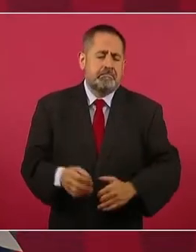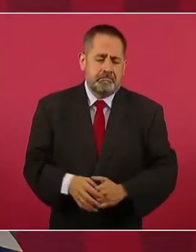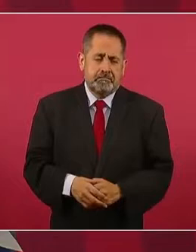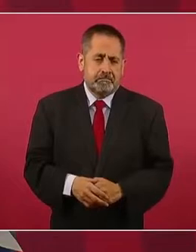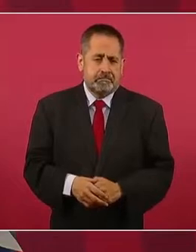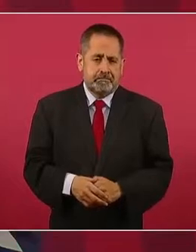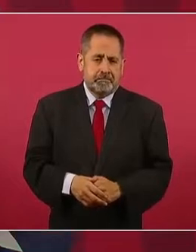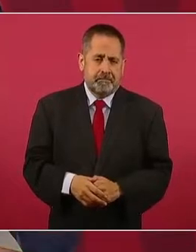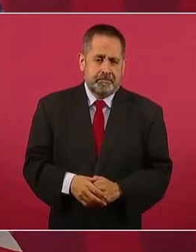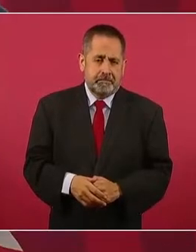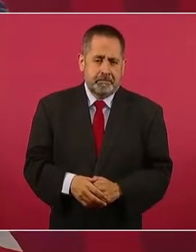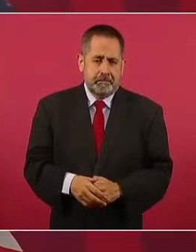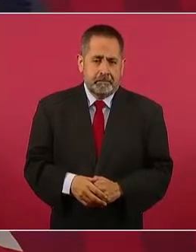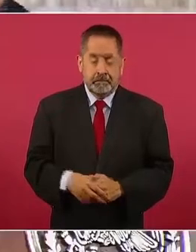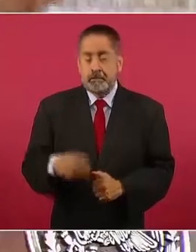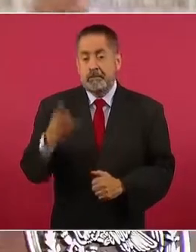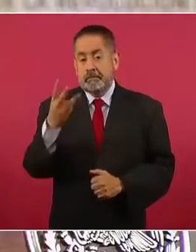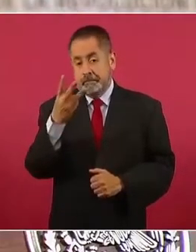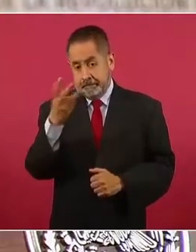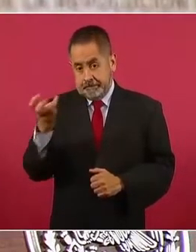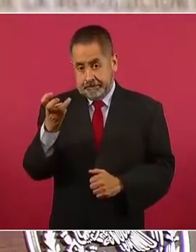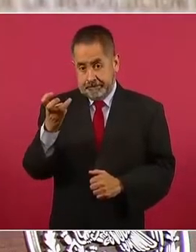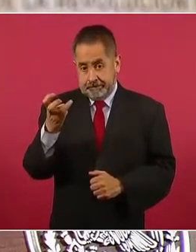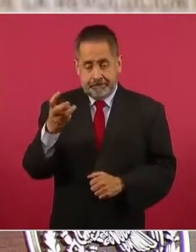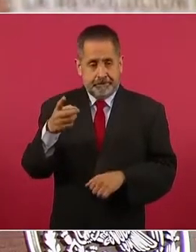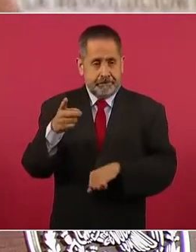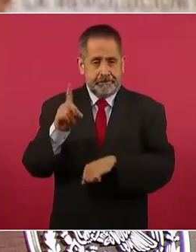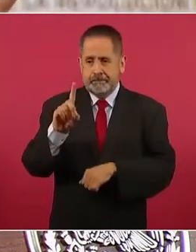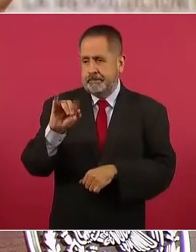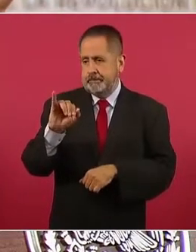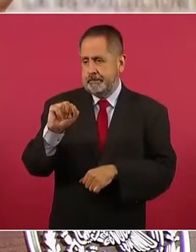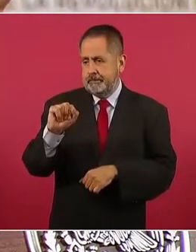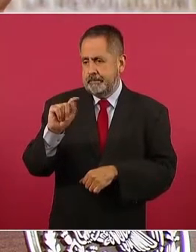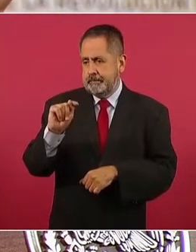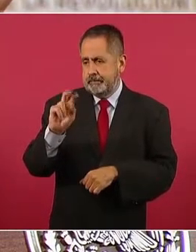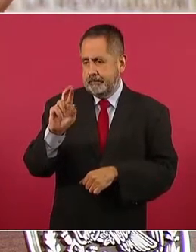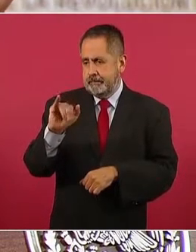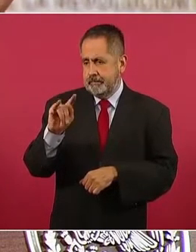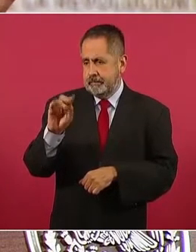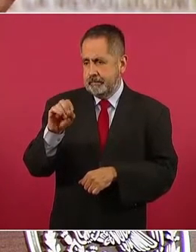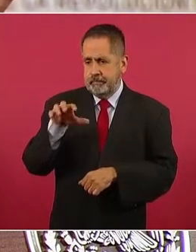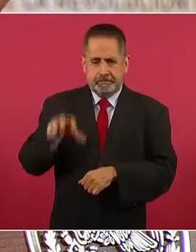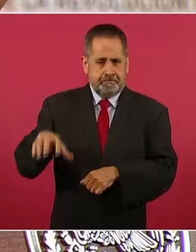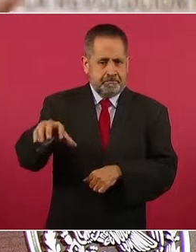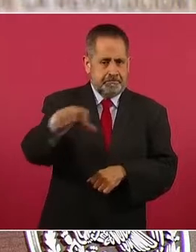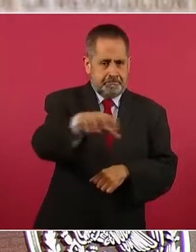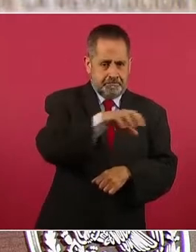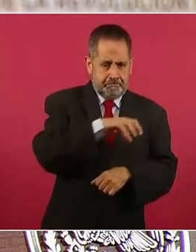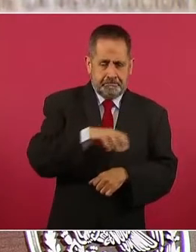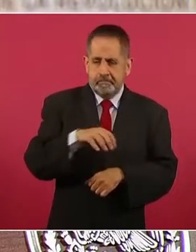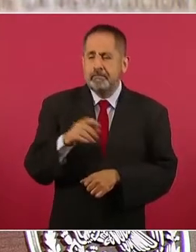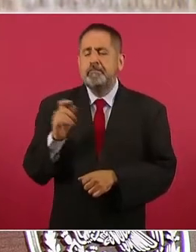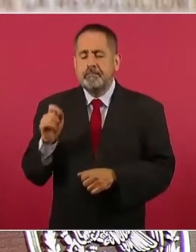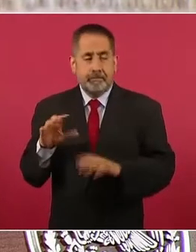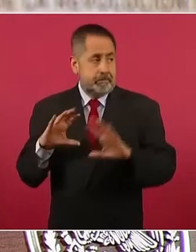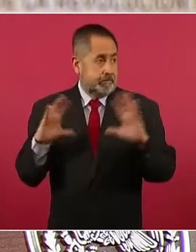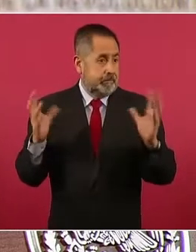Y de los 300 distritos sólo